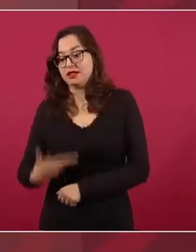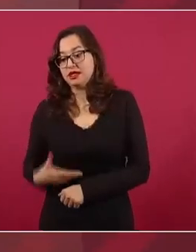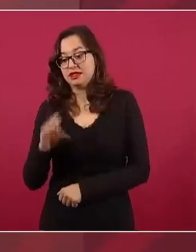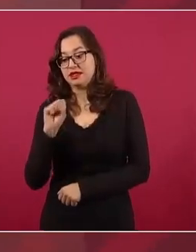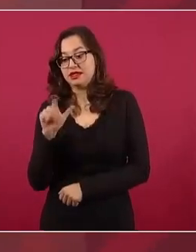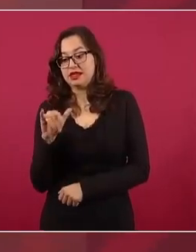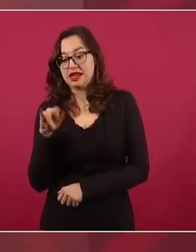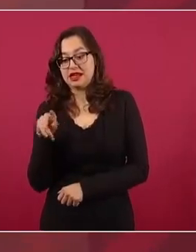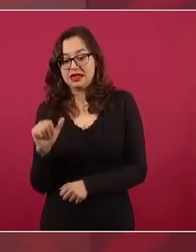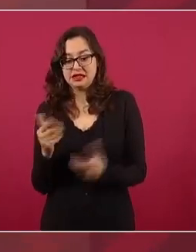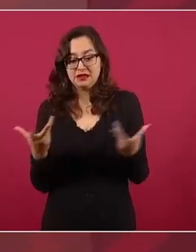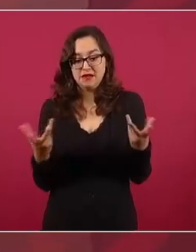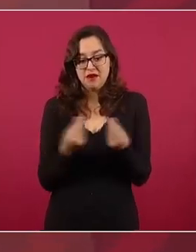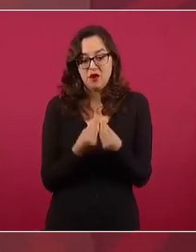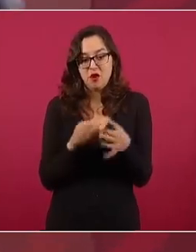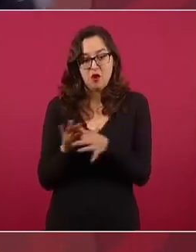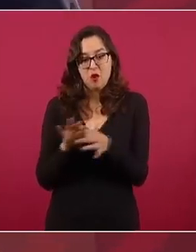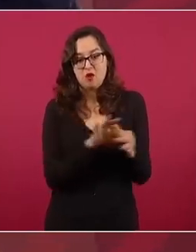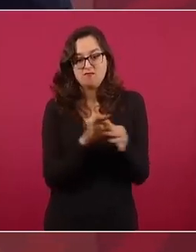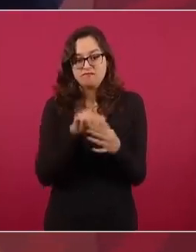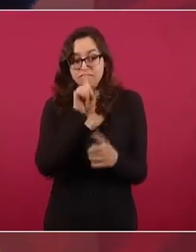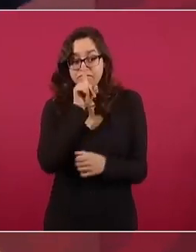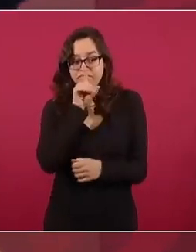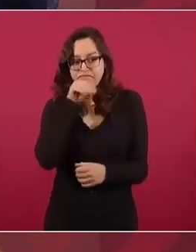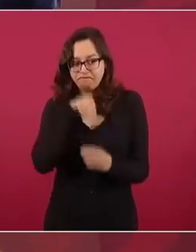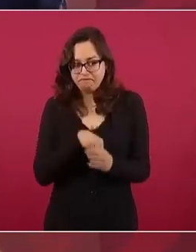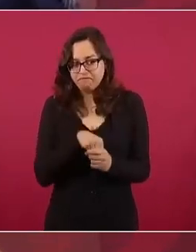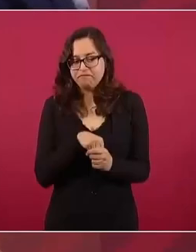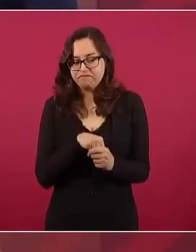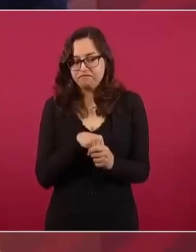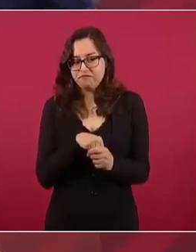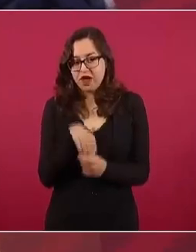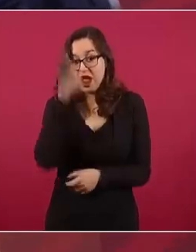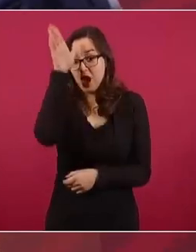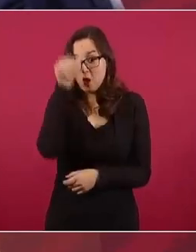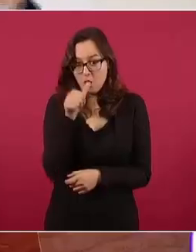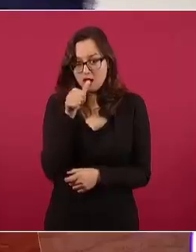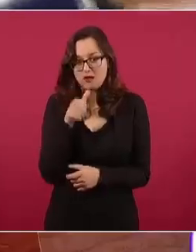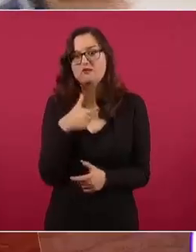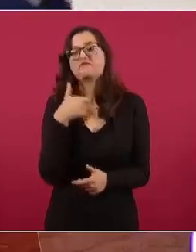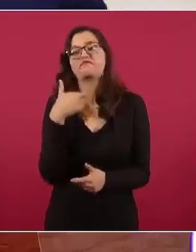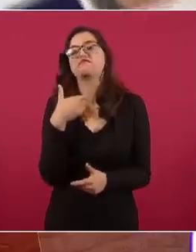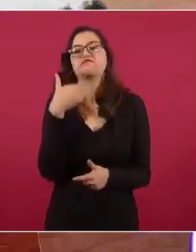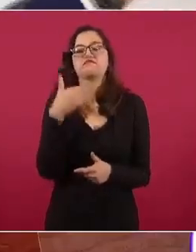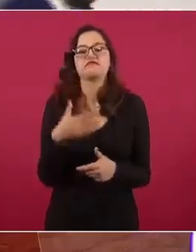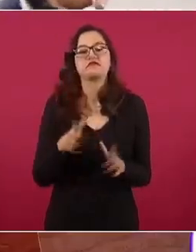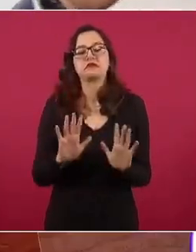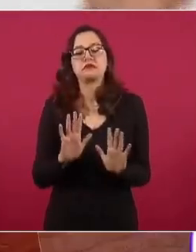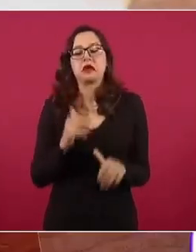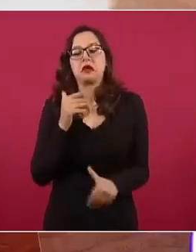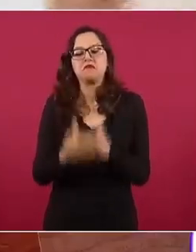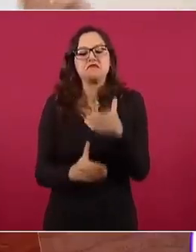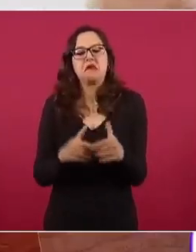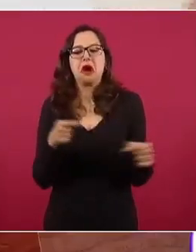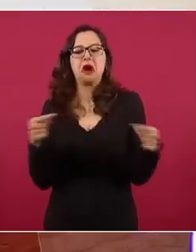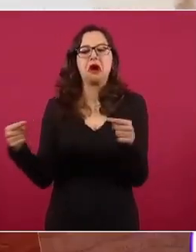mismo proyecto, pero siguieron después de eso hablando de que eran distintos,